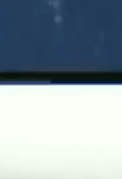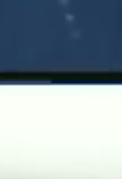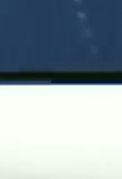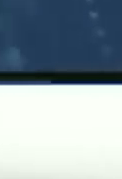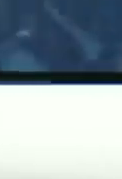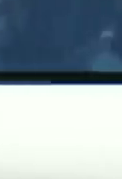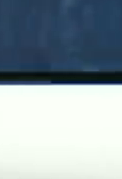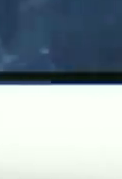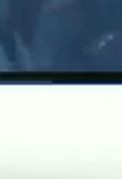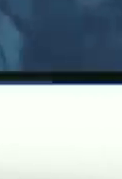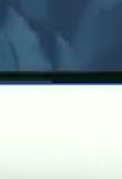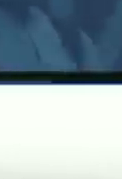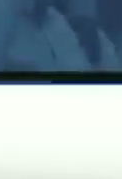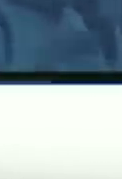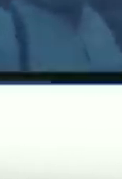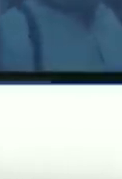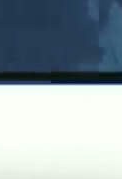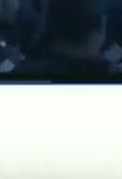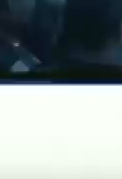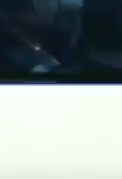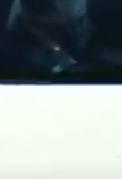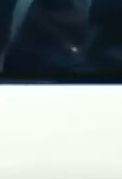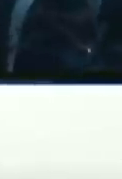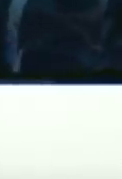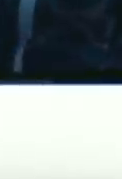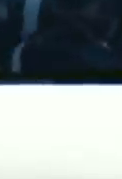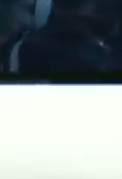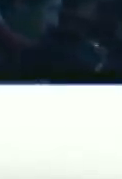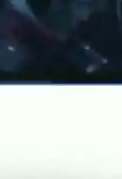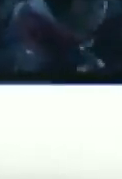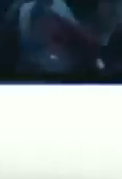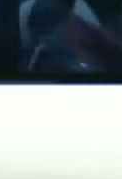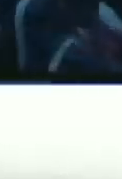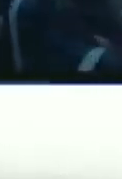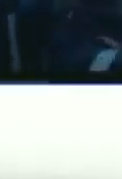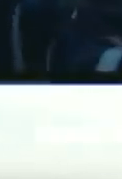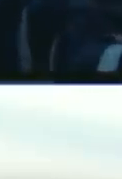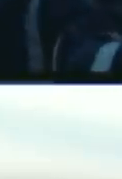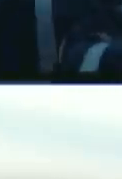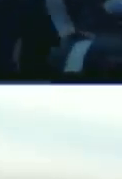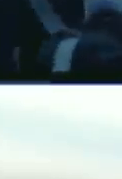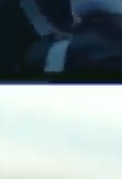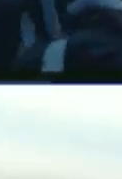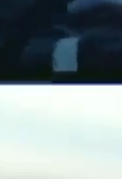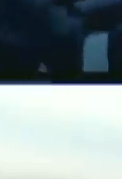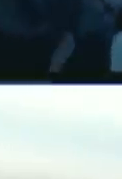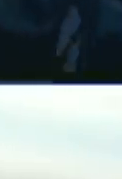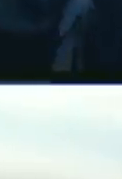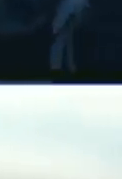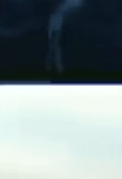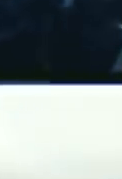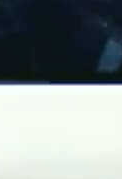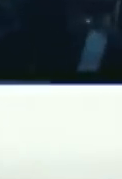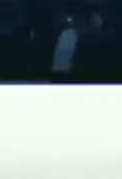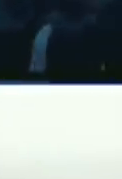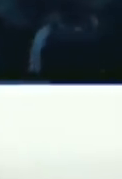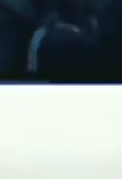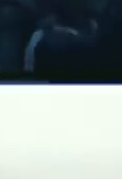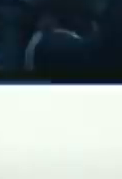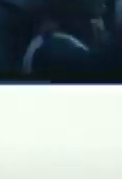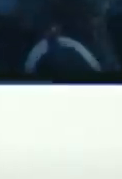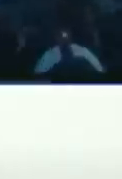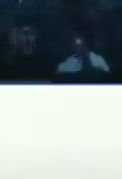cuento no mira esos seis primeros capítulos cubren muchas de las historias insisto